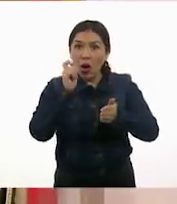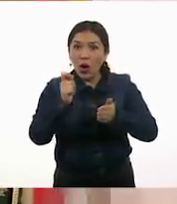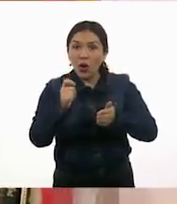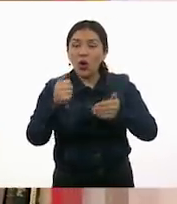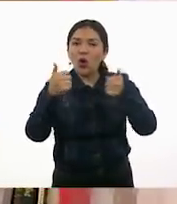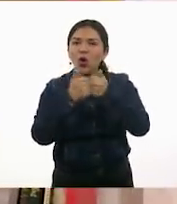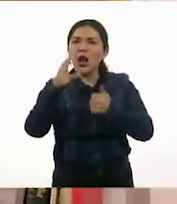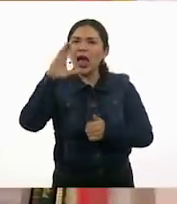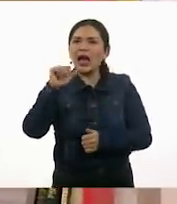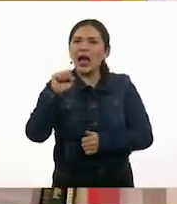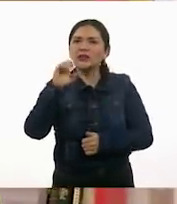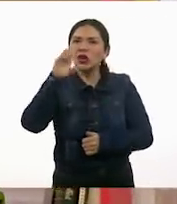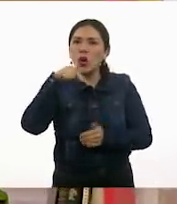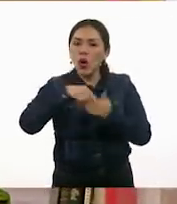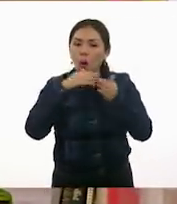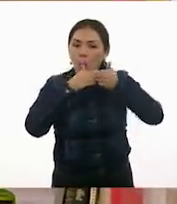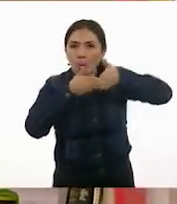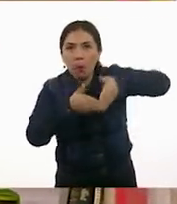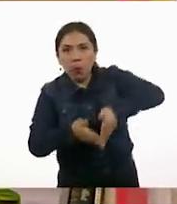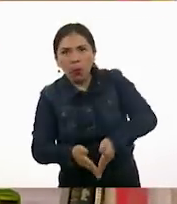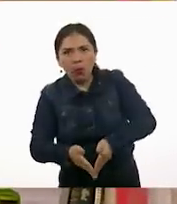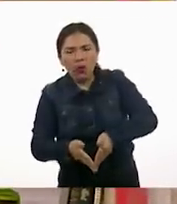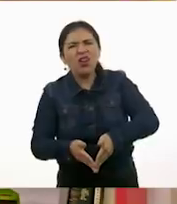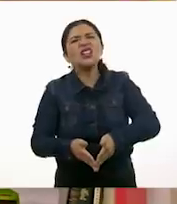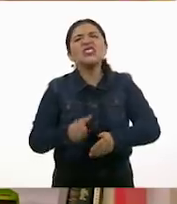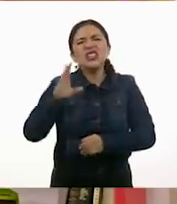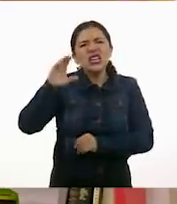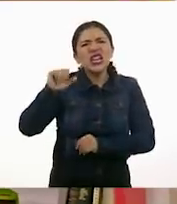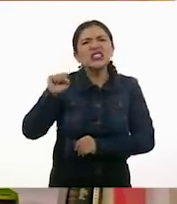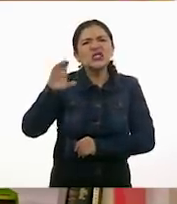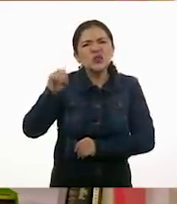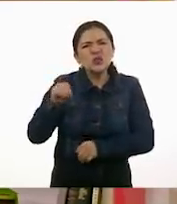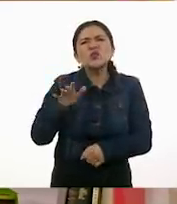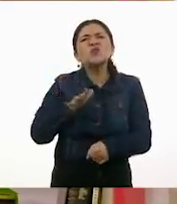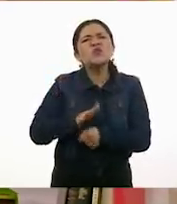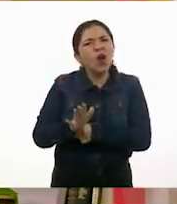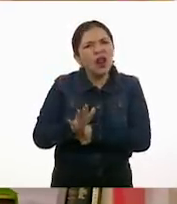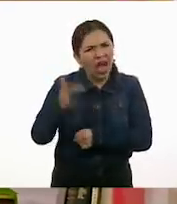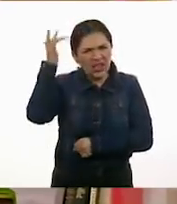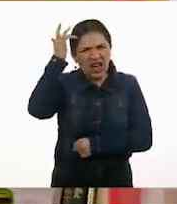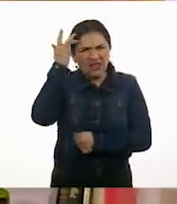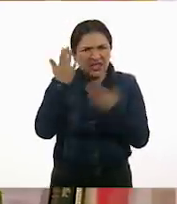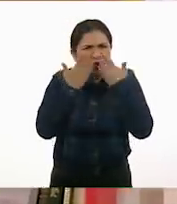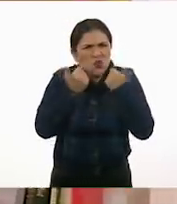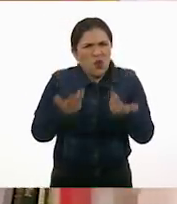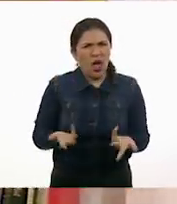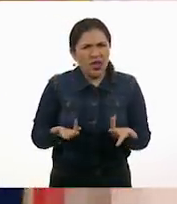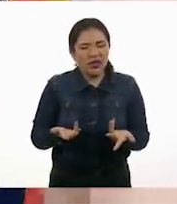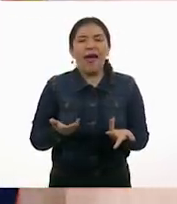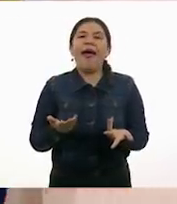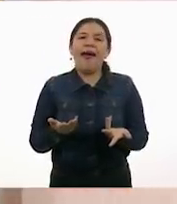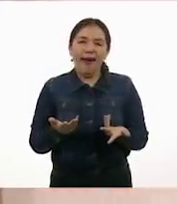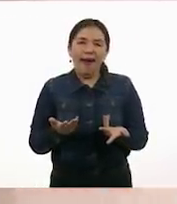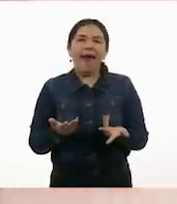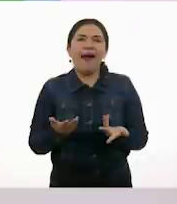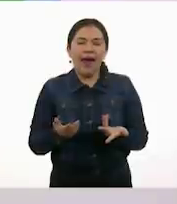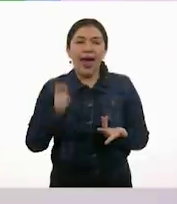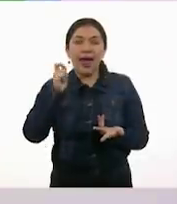debido al casco? Ustedes se preguntarán, ¿el casco? ¿Cuál casco si no tienen cabeza? La parte de